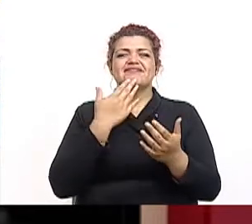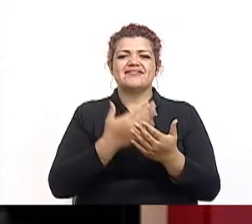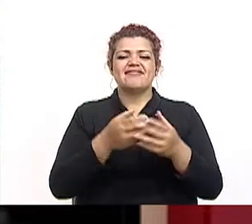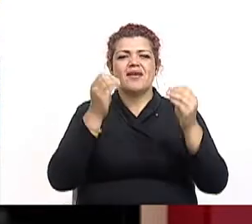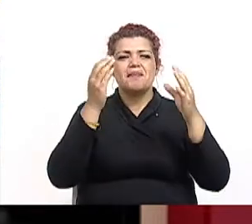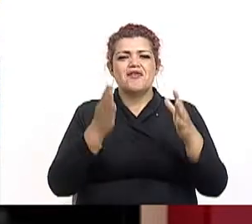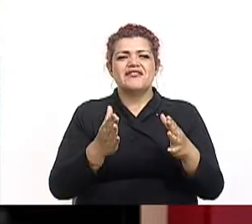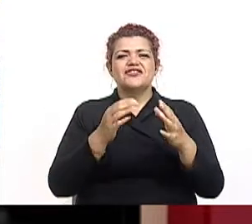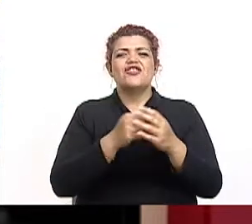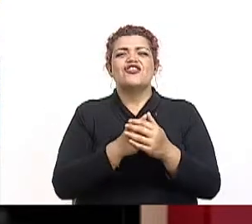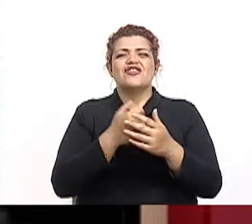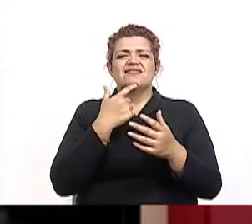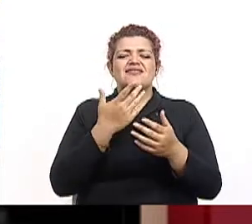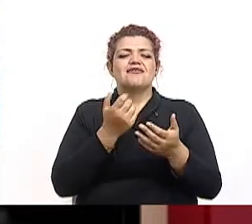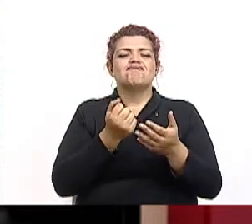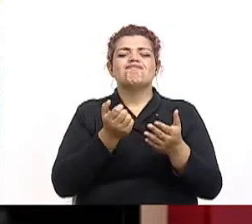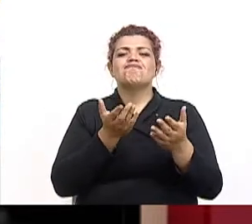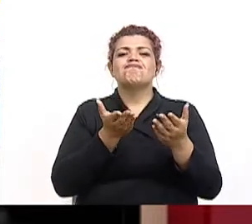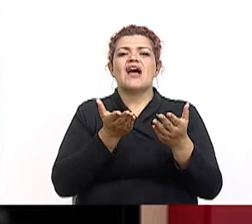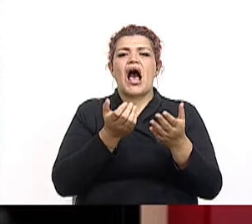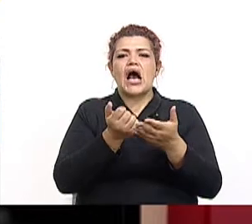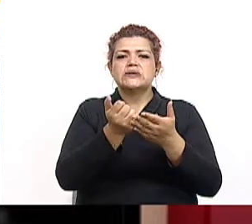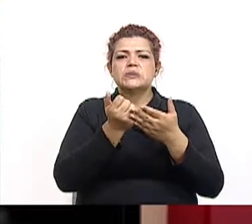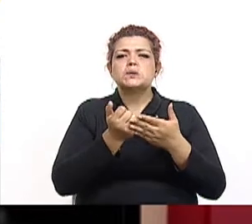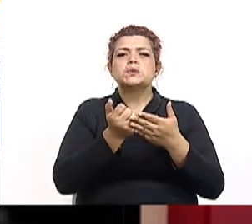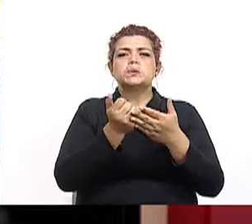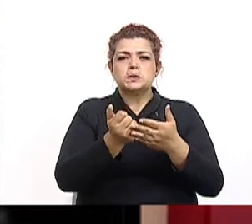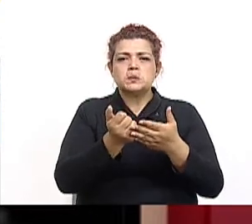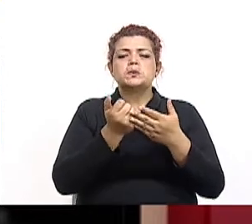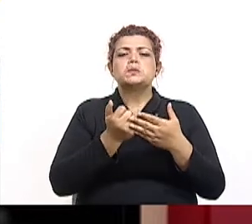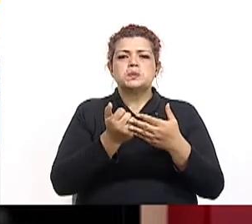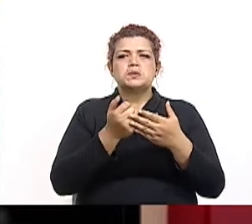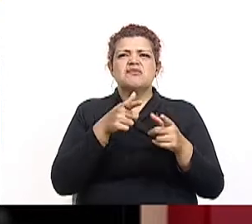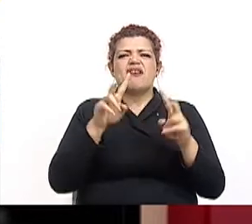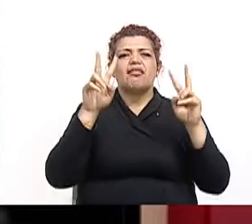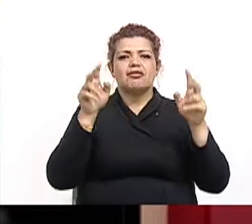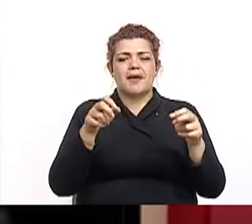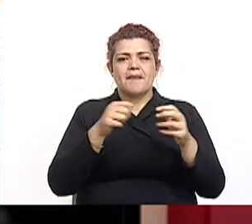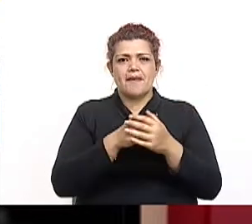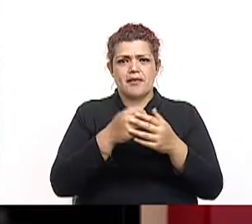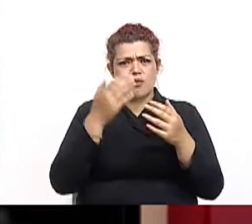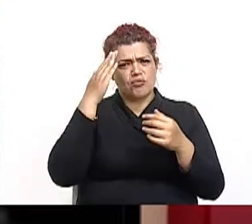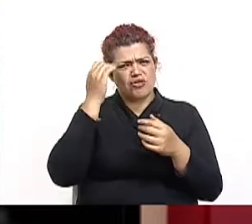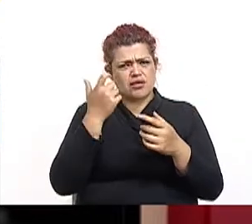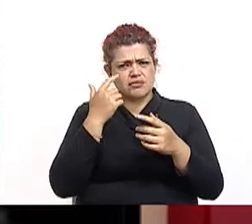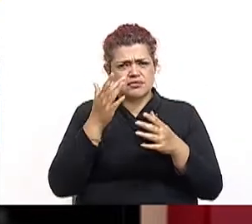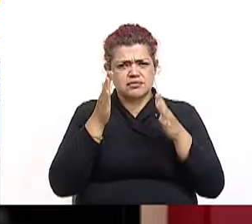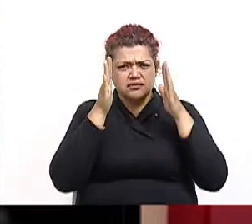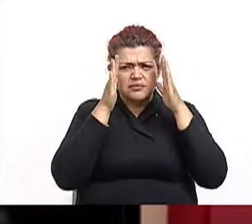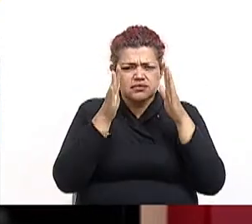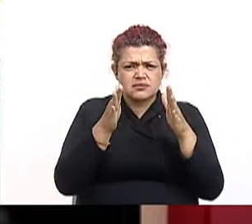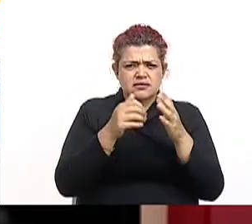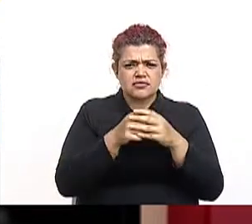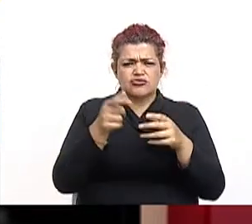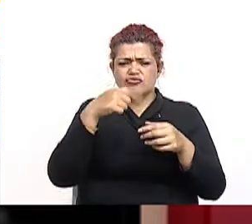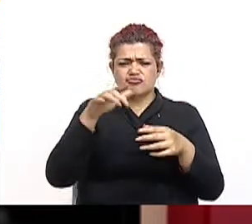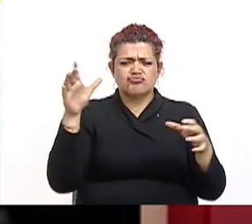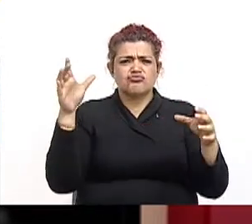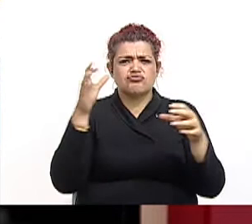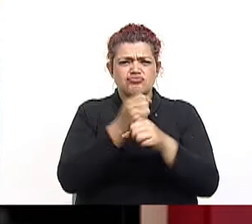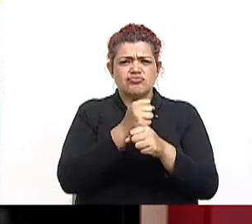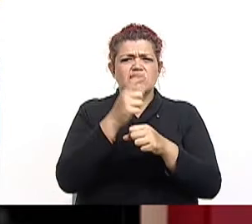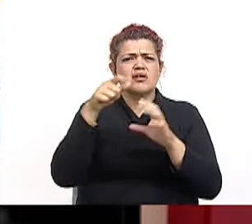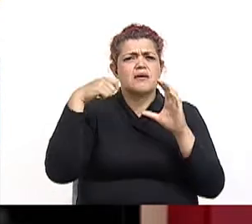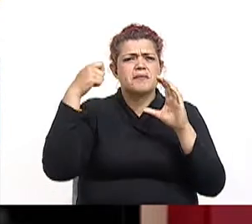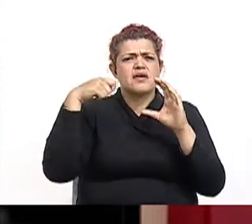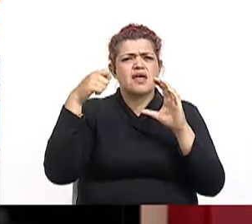una excelente colaboración en video sobre este tema. Pon mucha atención, por favor, porque vamos a estar resumiendo en este